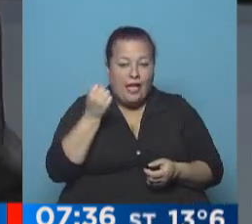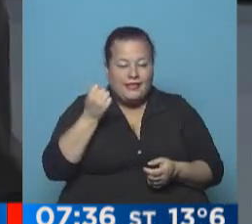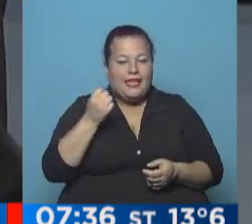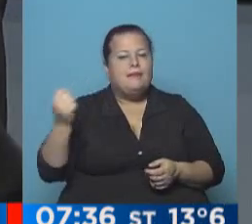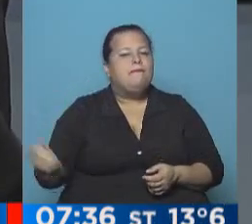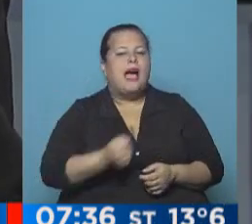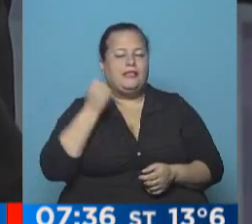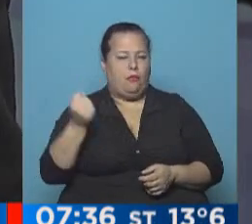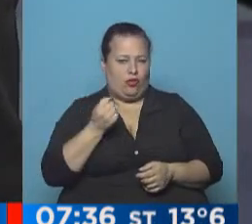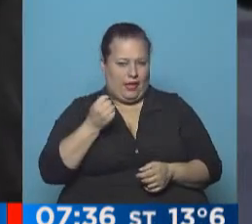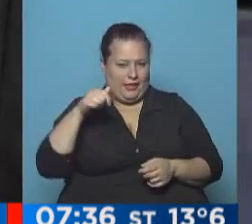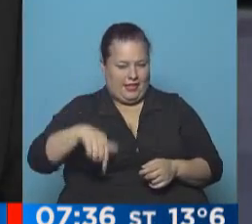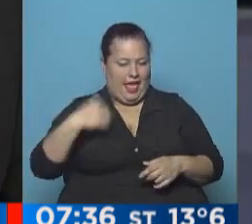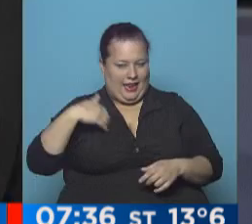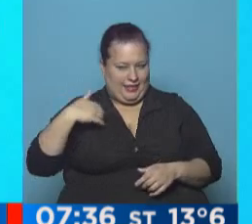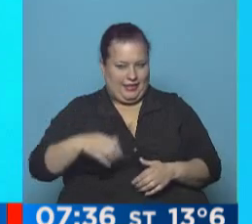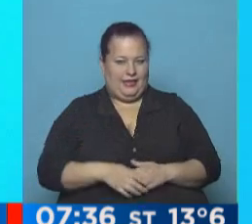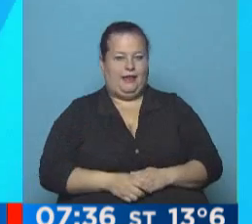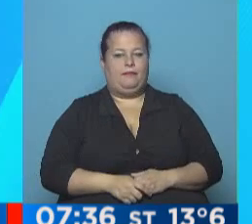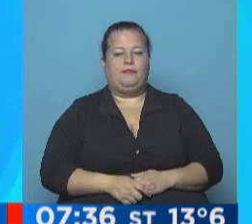destacadas de nuestro país.